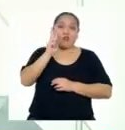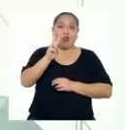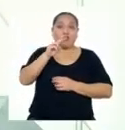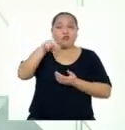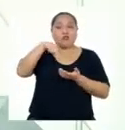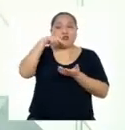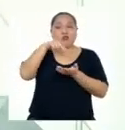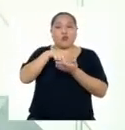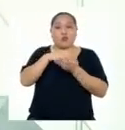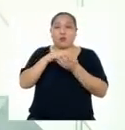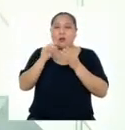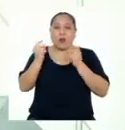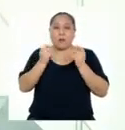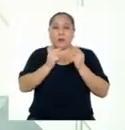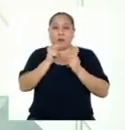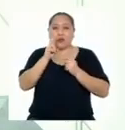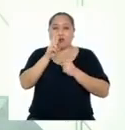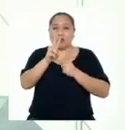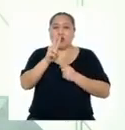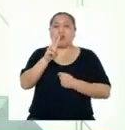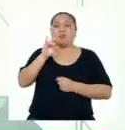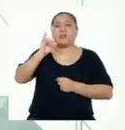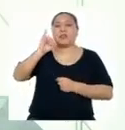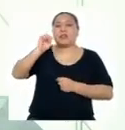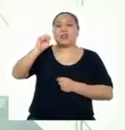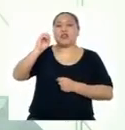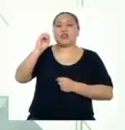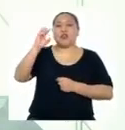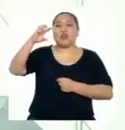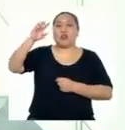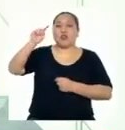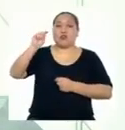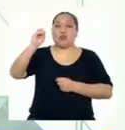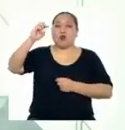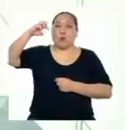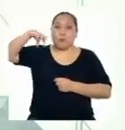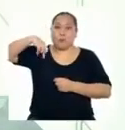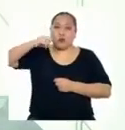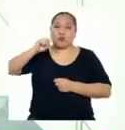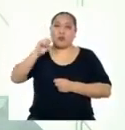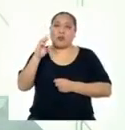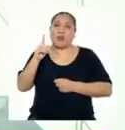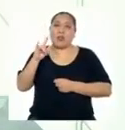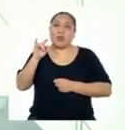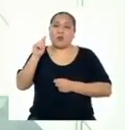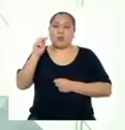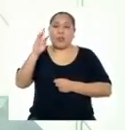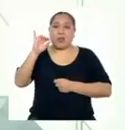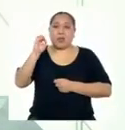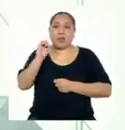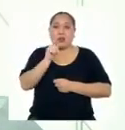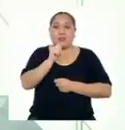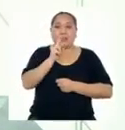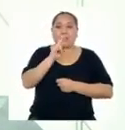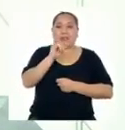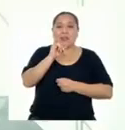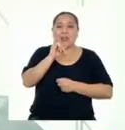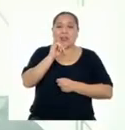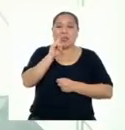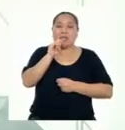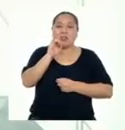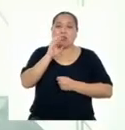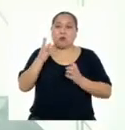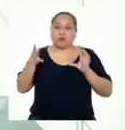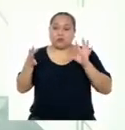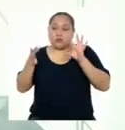núcleos muy ligeros De dos isótopos del hidrógeno Deuterio y Tritio Se unen para formar un núcleo estable más